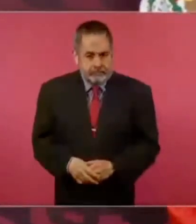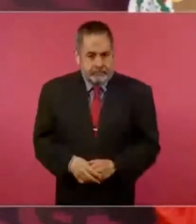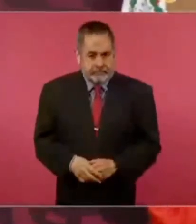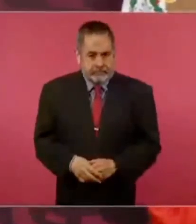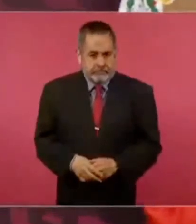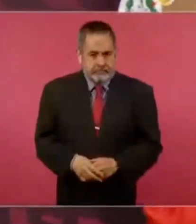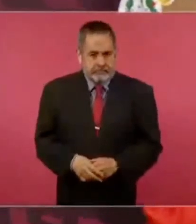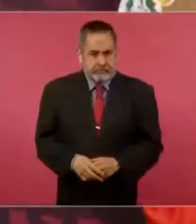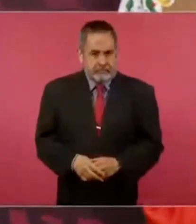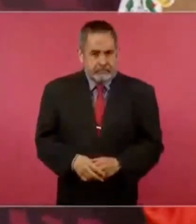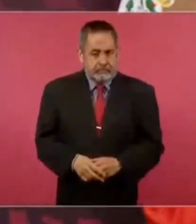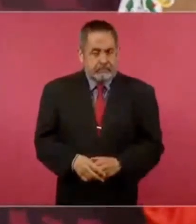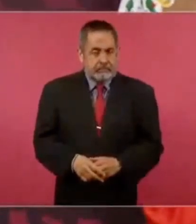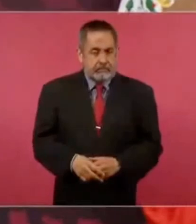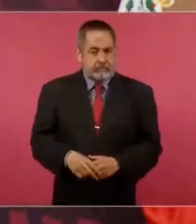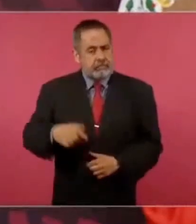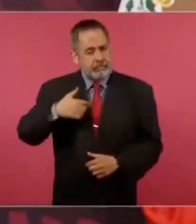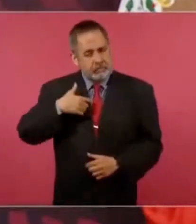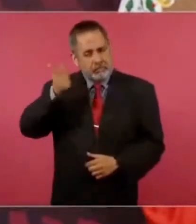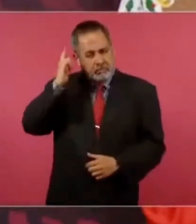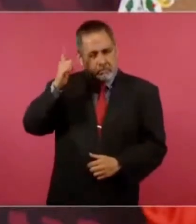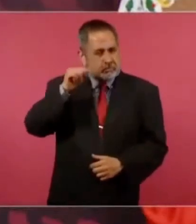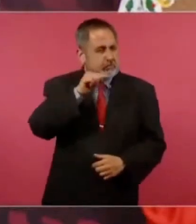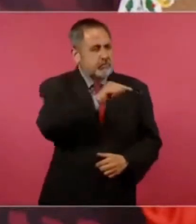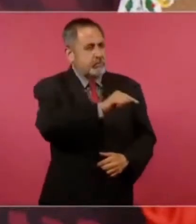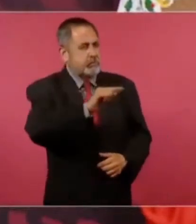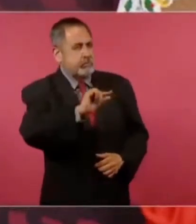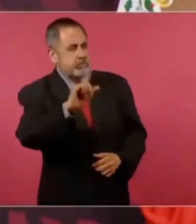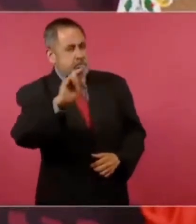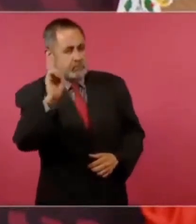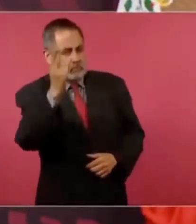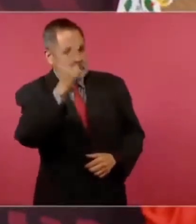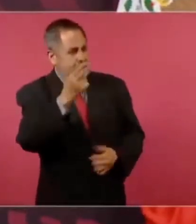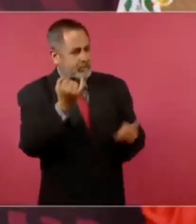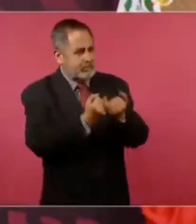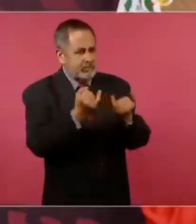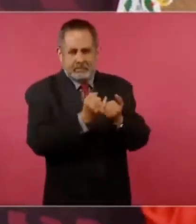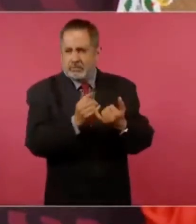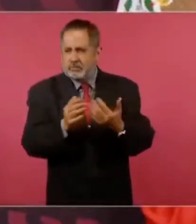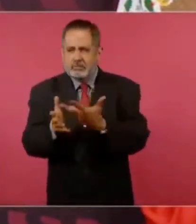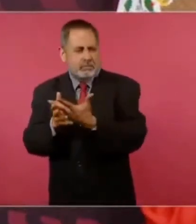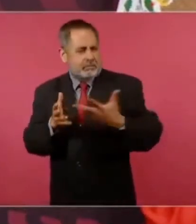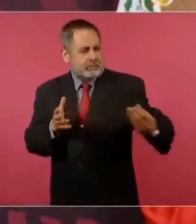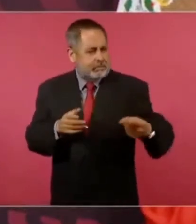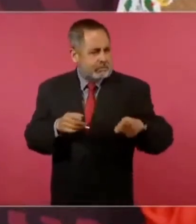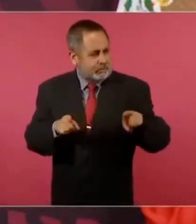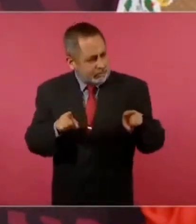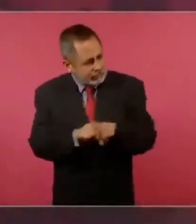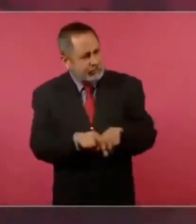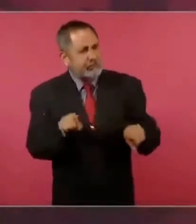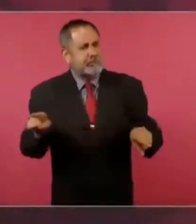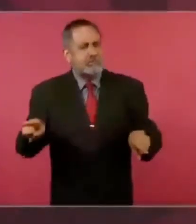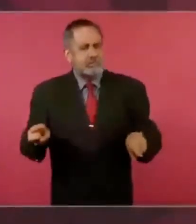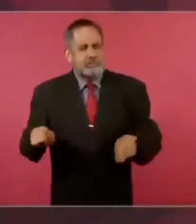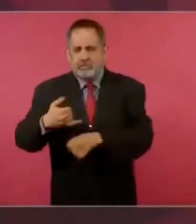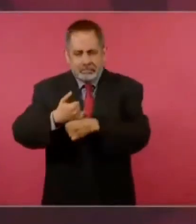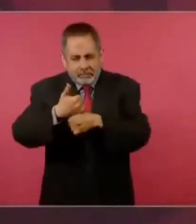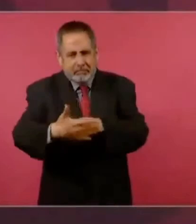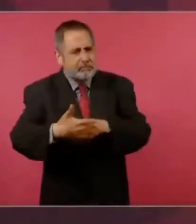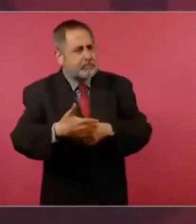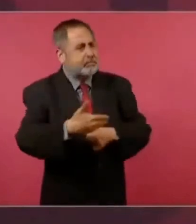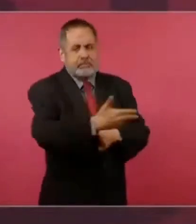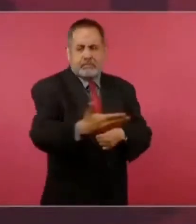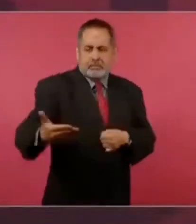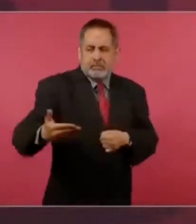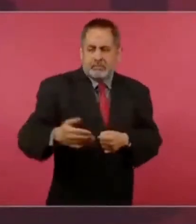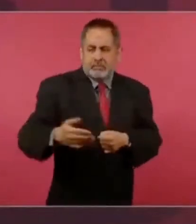que yo deseara que los académicos fueran así, que tuviesen una